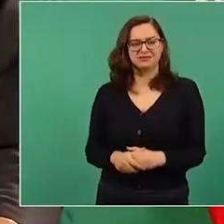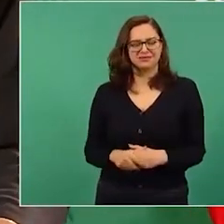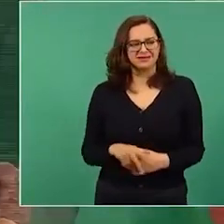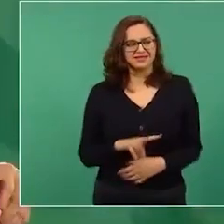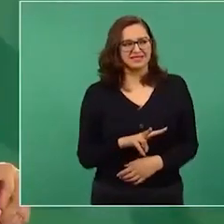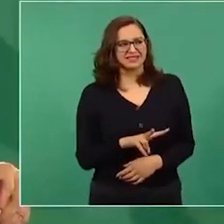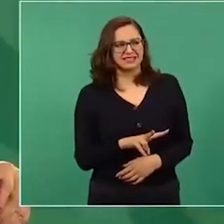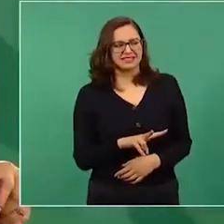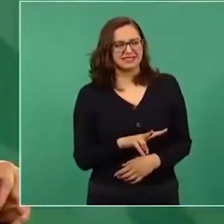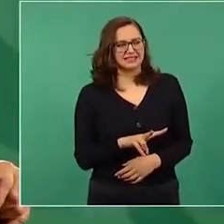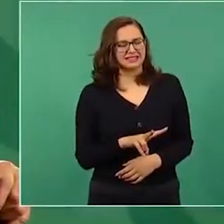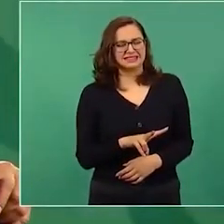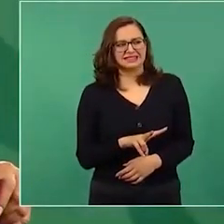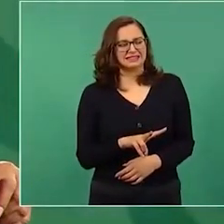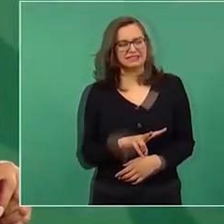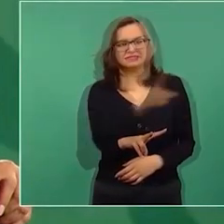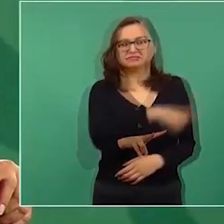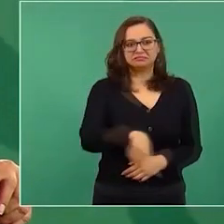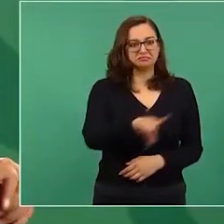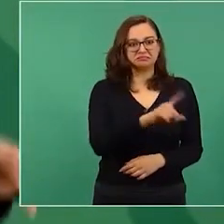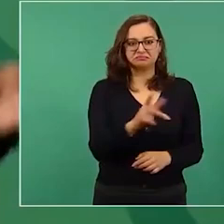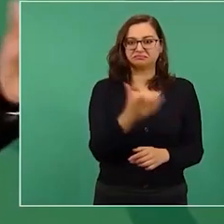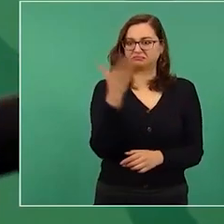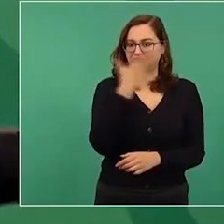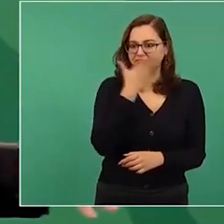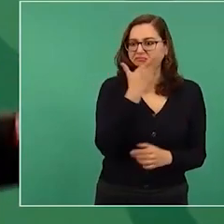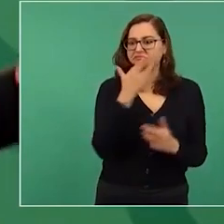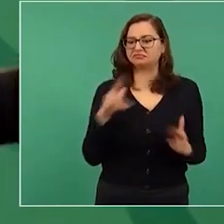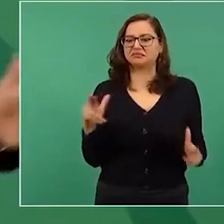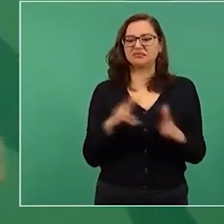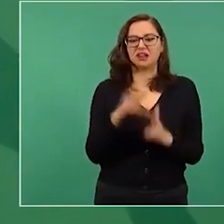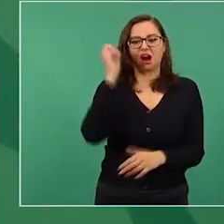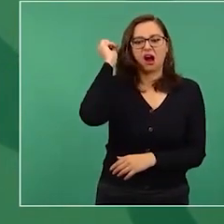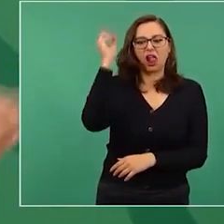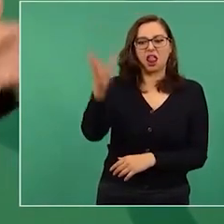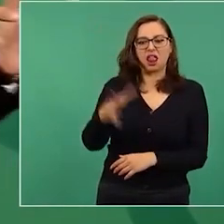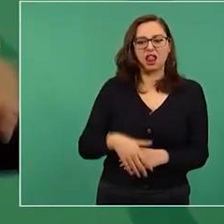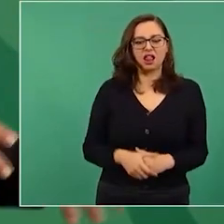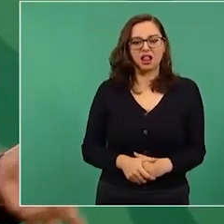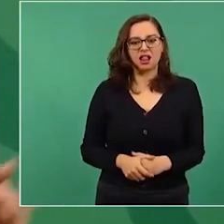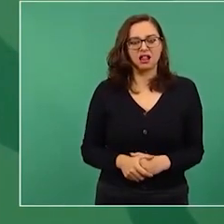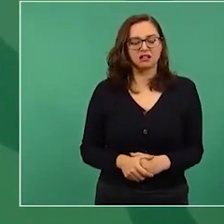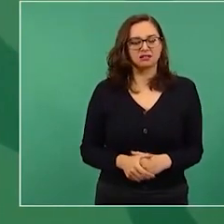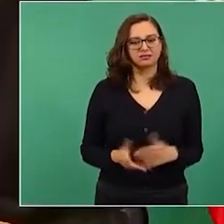y olviden los mandamientos. Y esto, a ver,